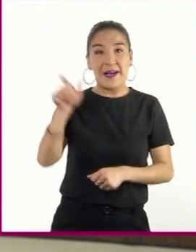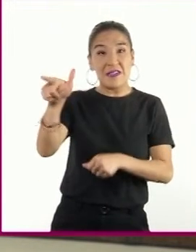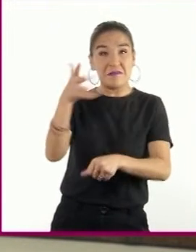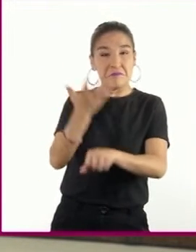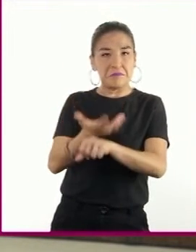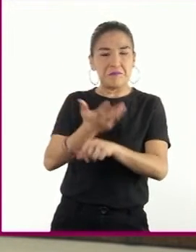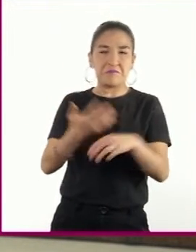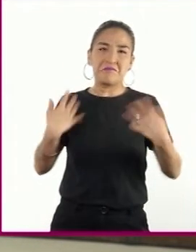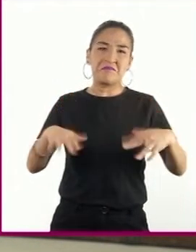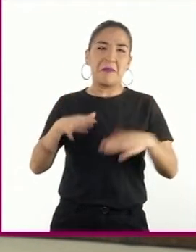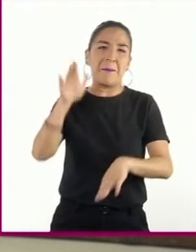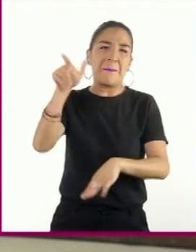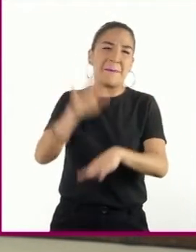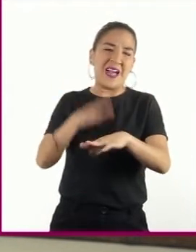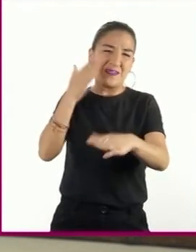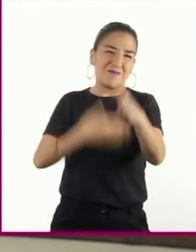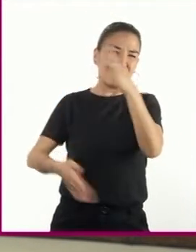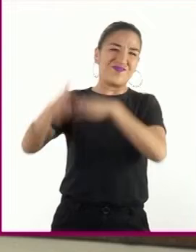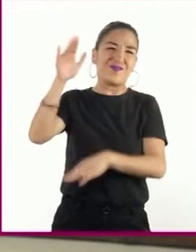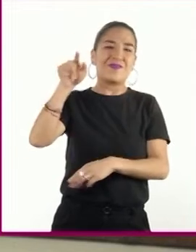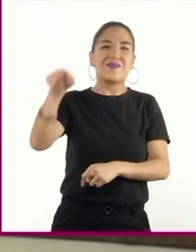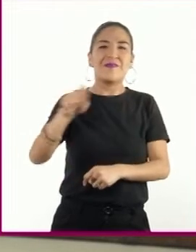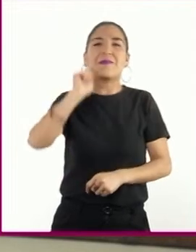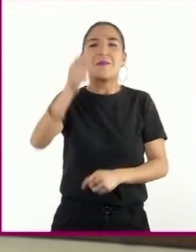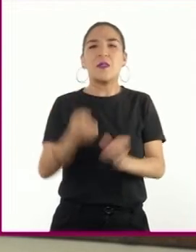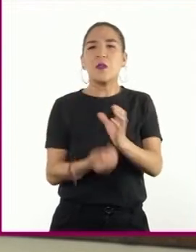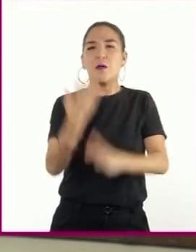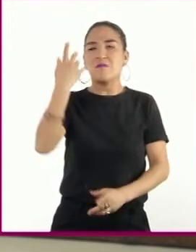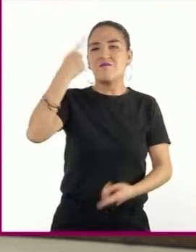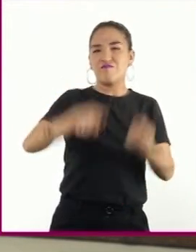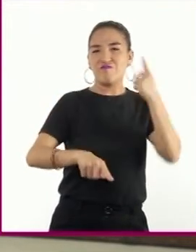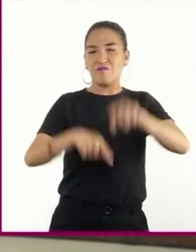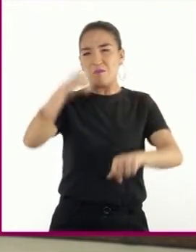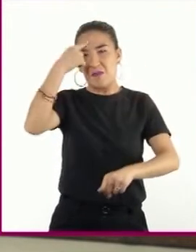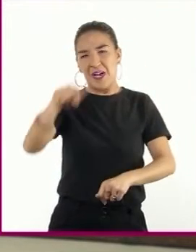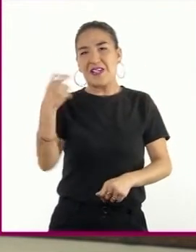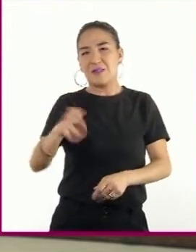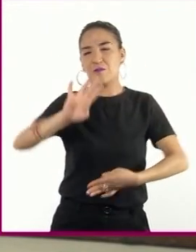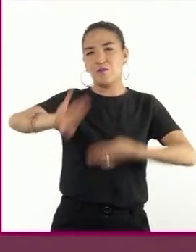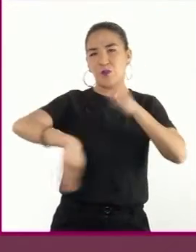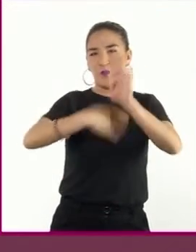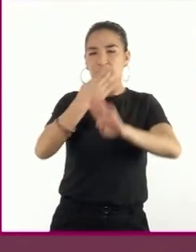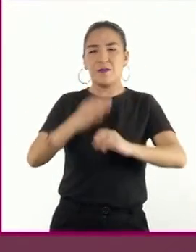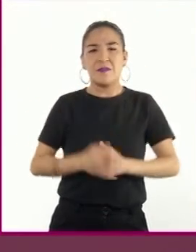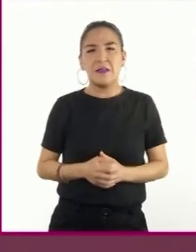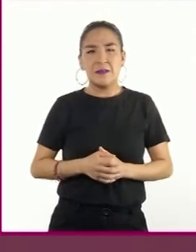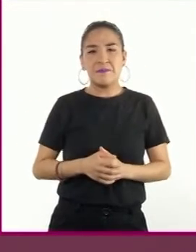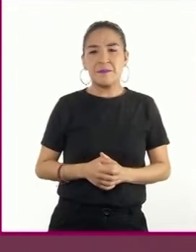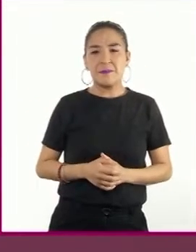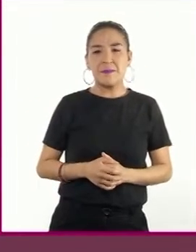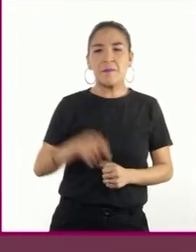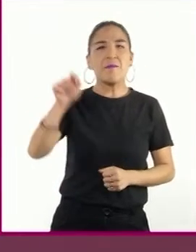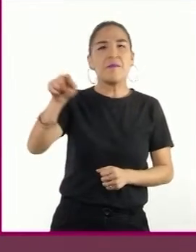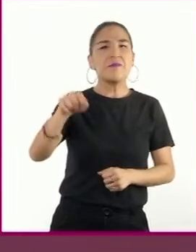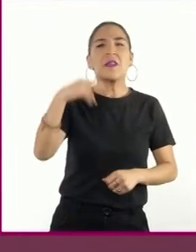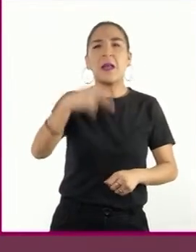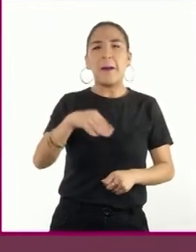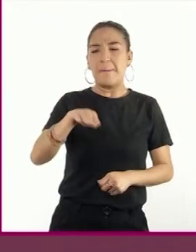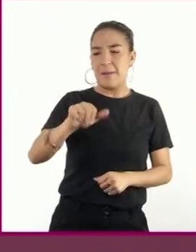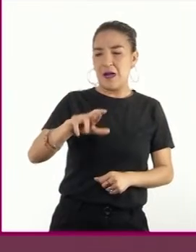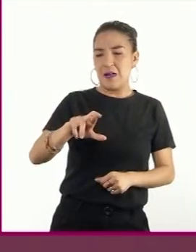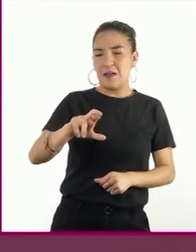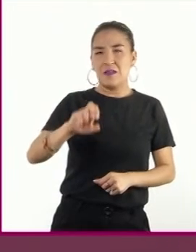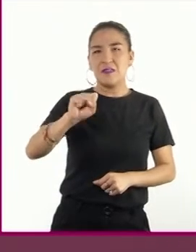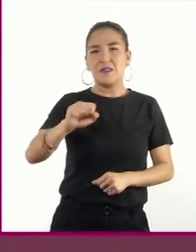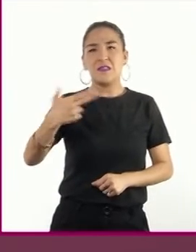colocaron como la potencia dentro del nuevo orden mundial. Este país implementó el Plan Marshall para